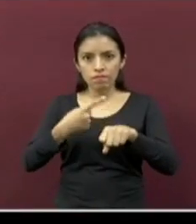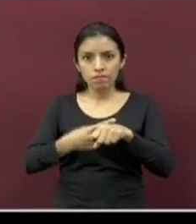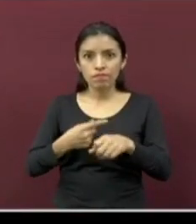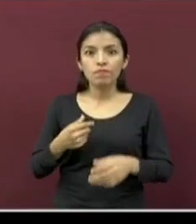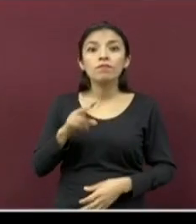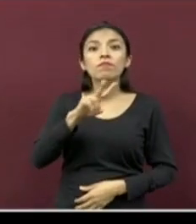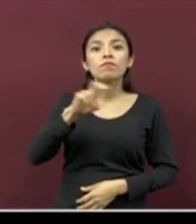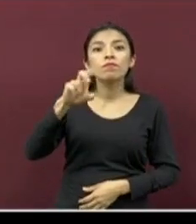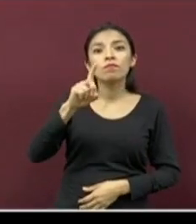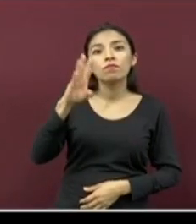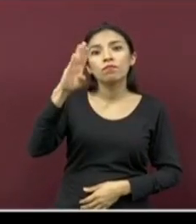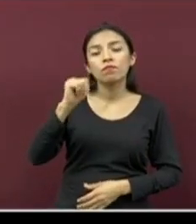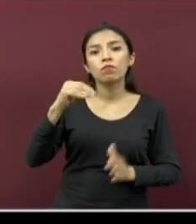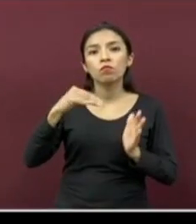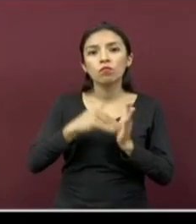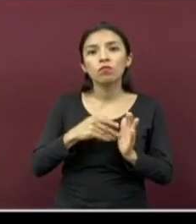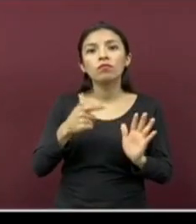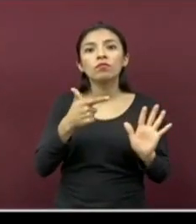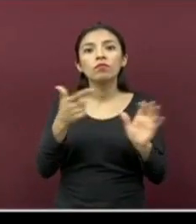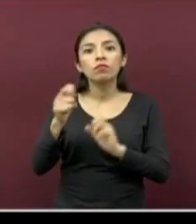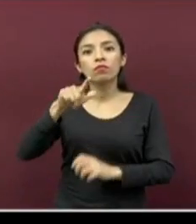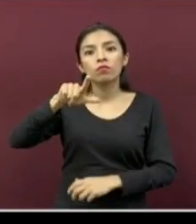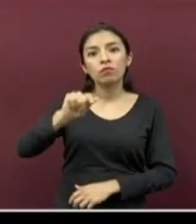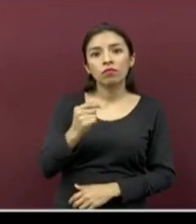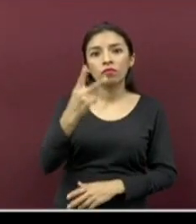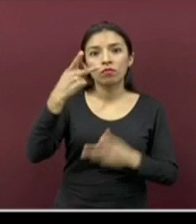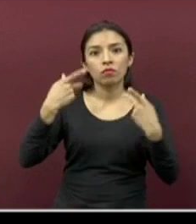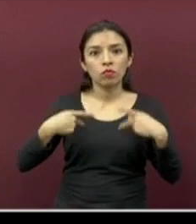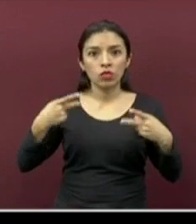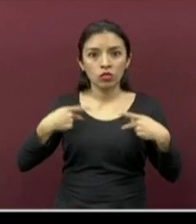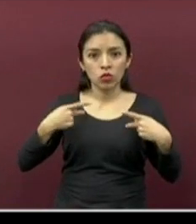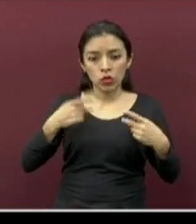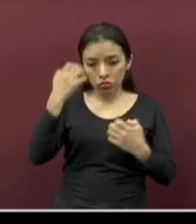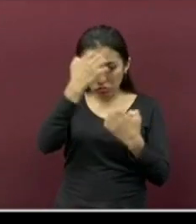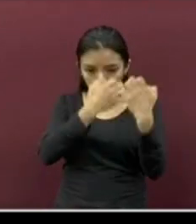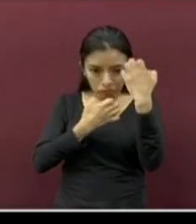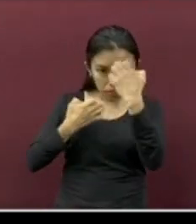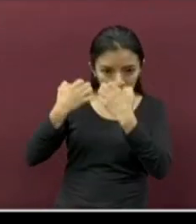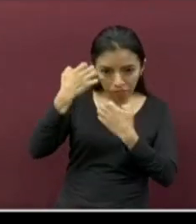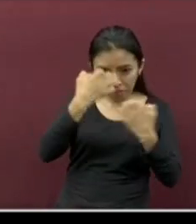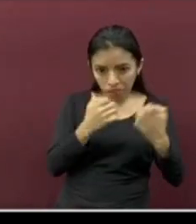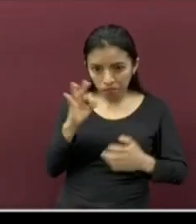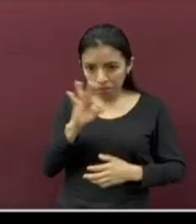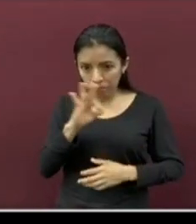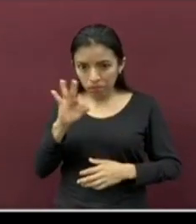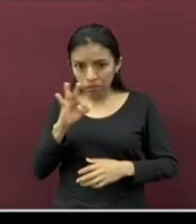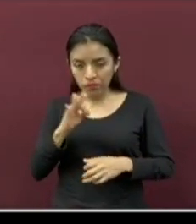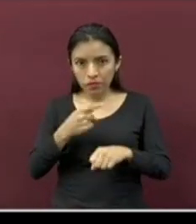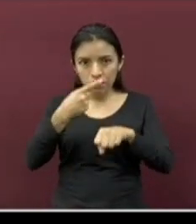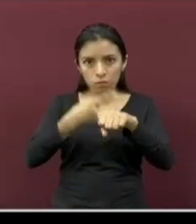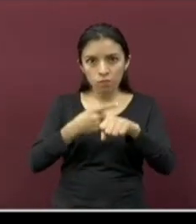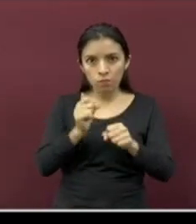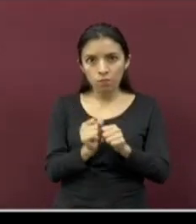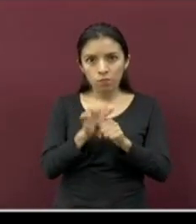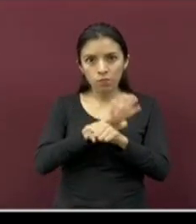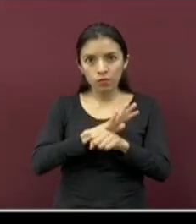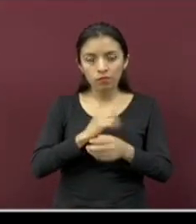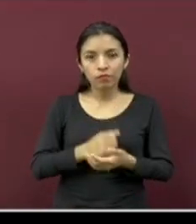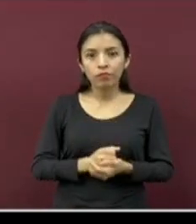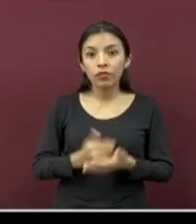239 mil 772 los pacientes estudiados con diagnóstico probable de COVID-19.